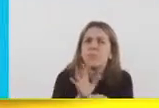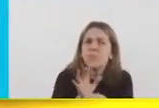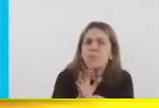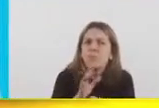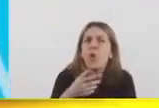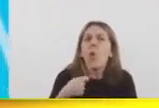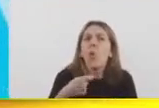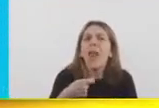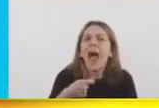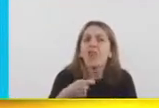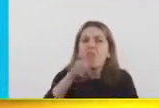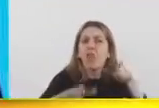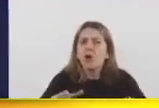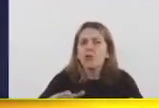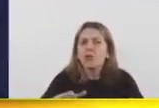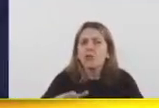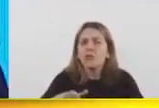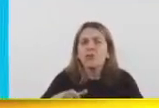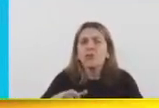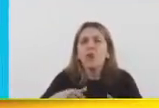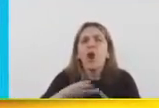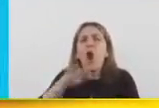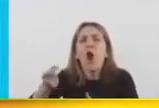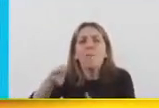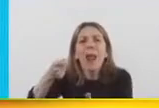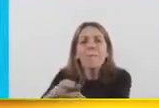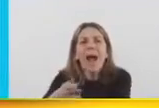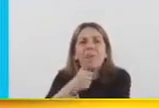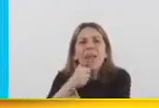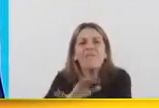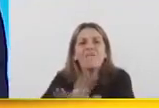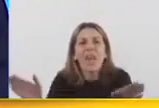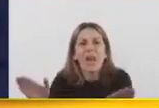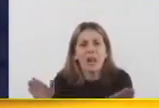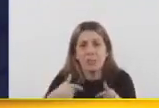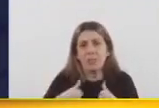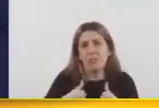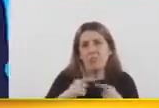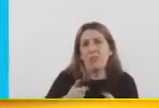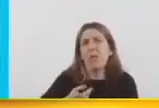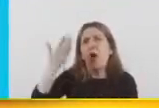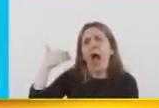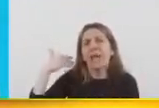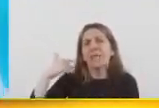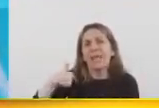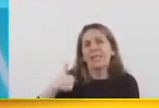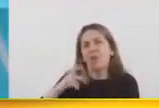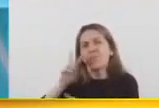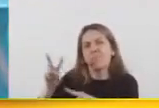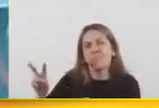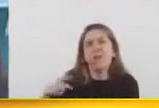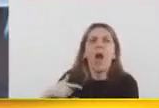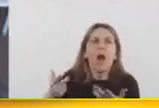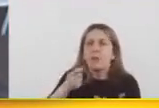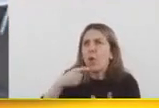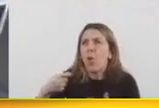a pagar más sus medicamentos, porque en campaña yo escuchaba a muchos que me decían, o pago la luz